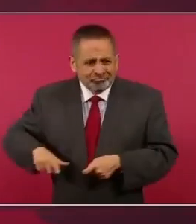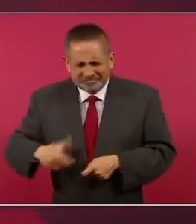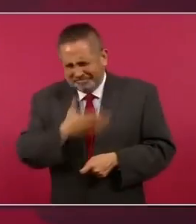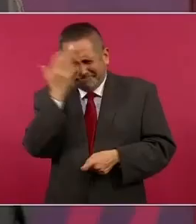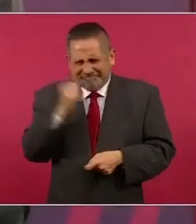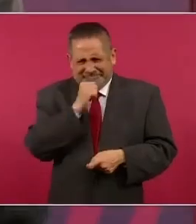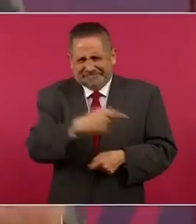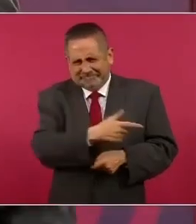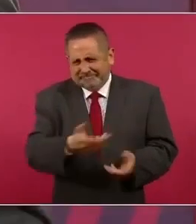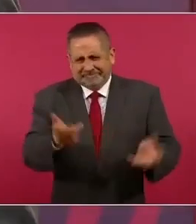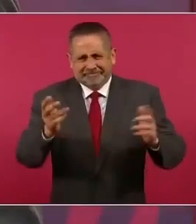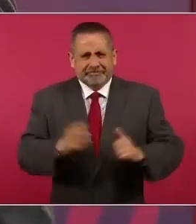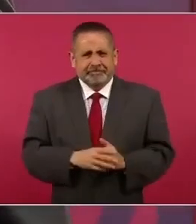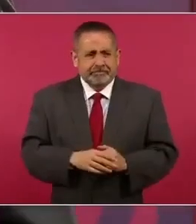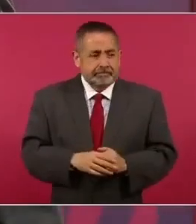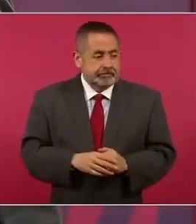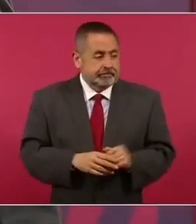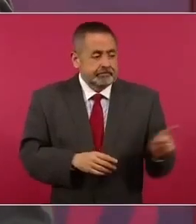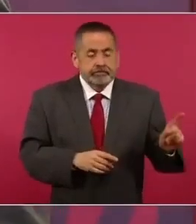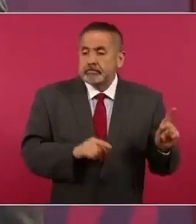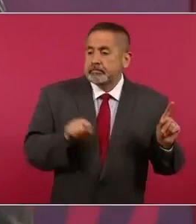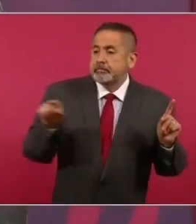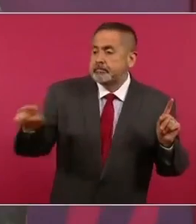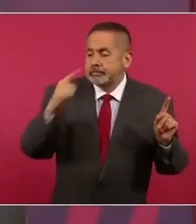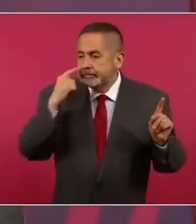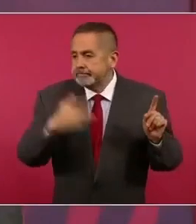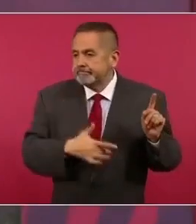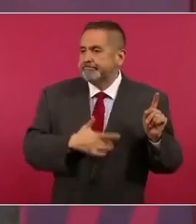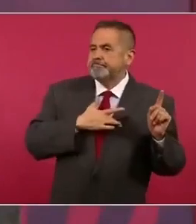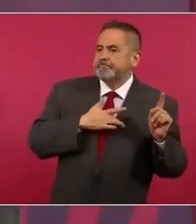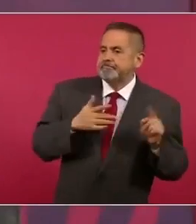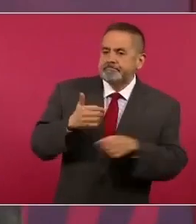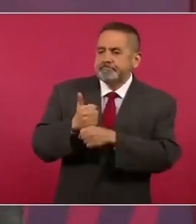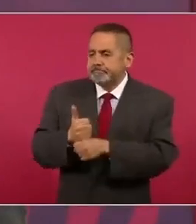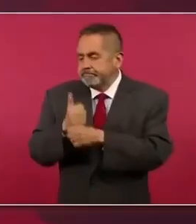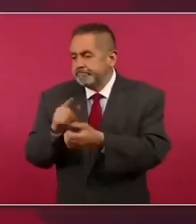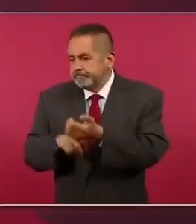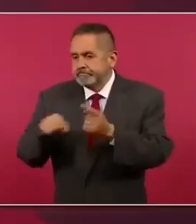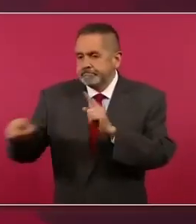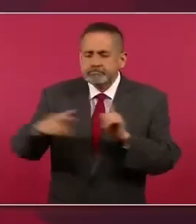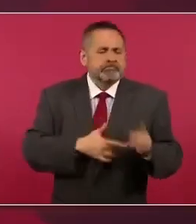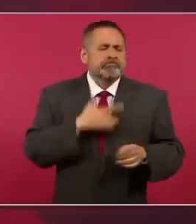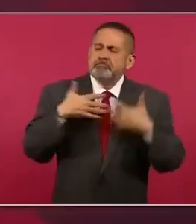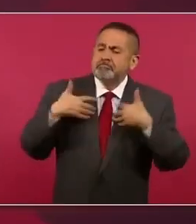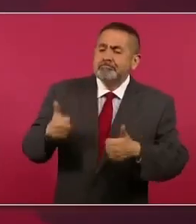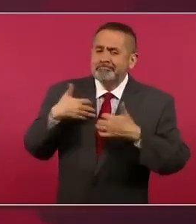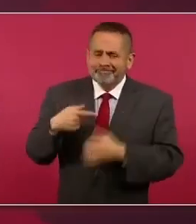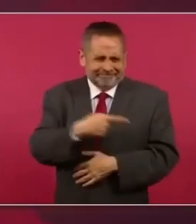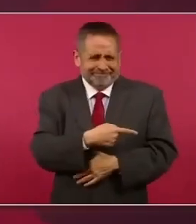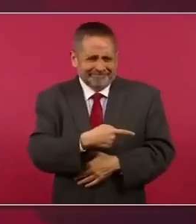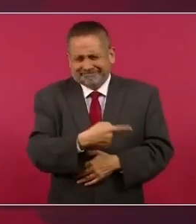que además del dolor que causa una desgracia están